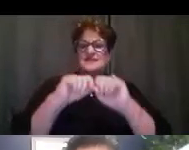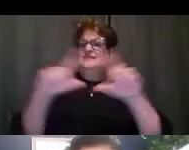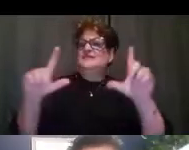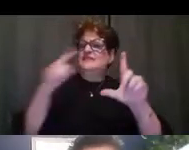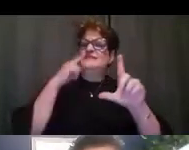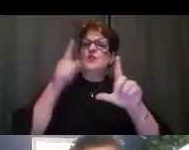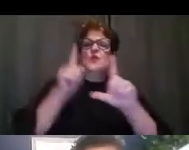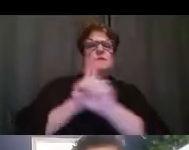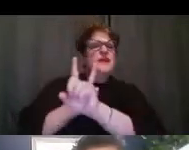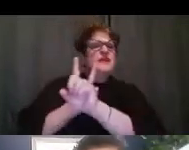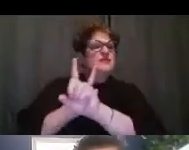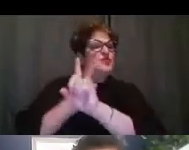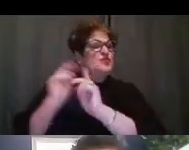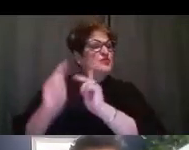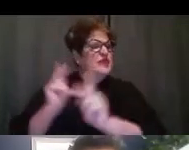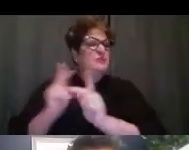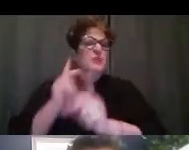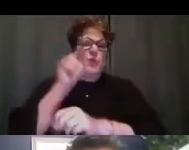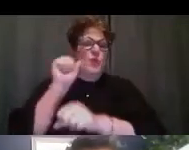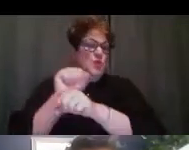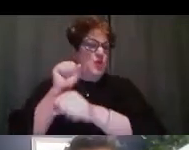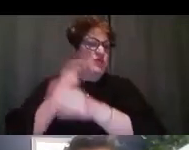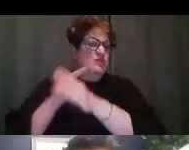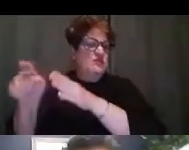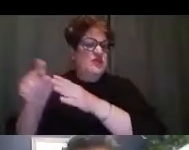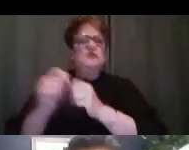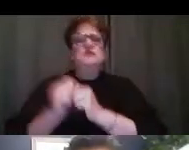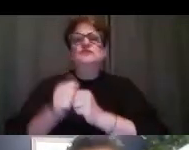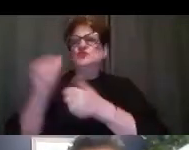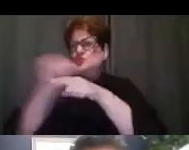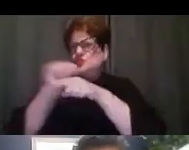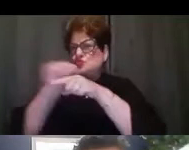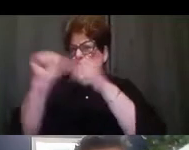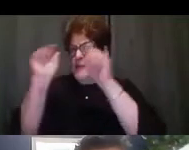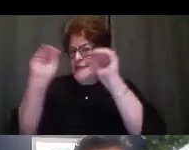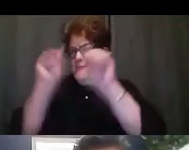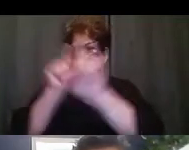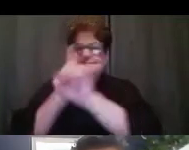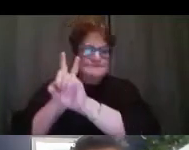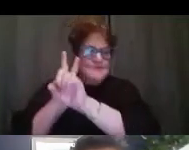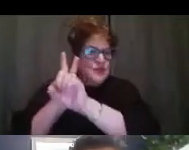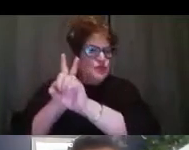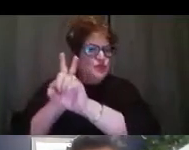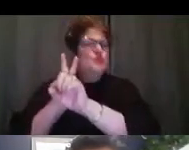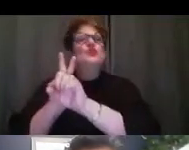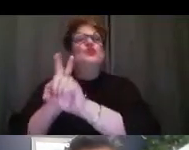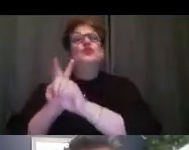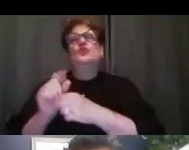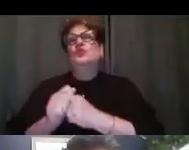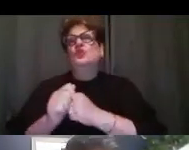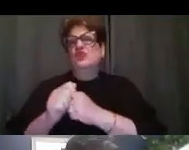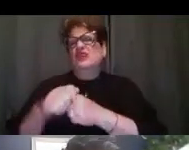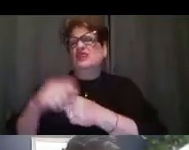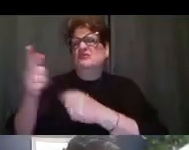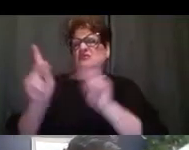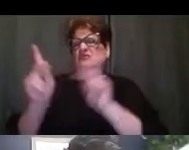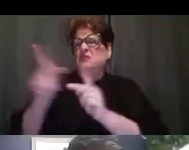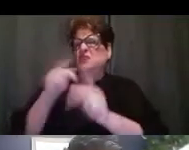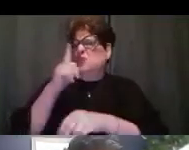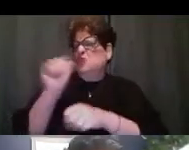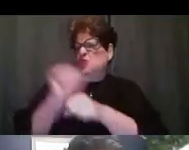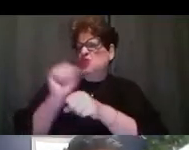previa que nosotros mencionamos a la gente que está en la comunidad, que entrenan y reciben,